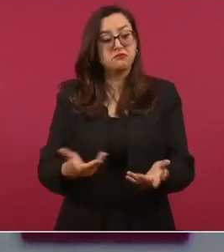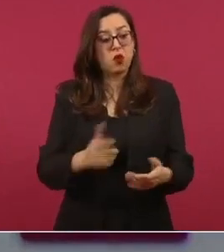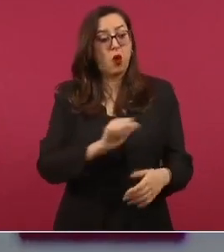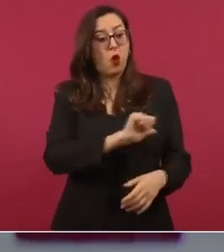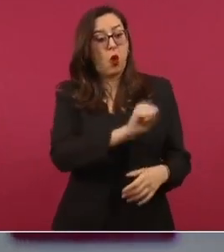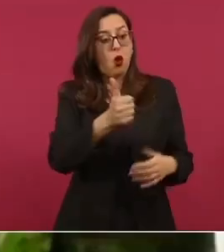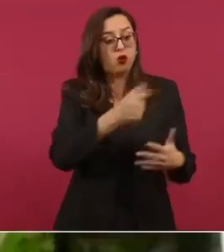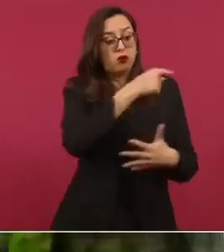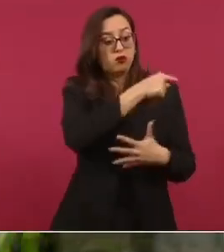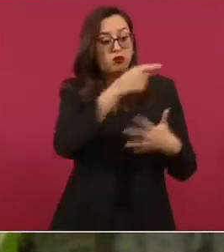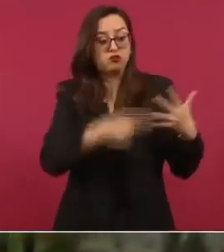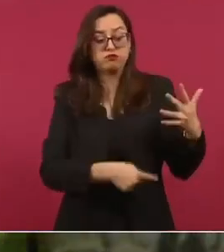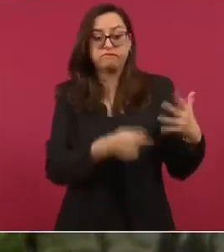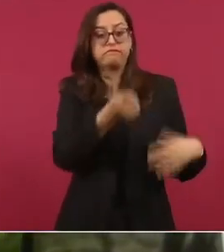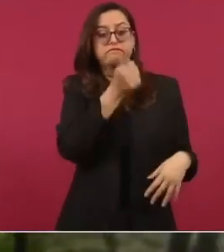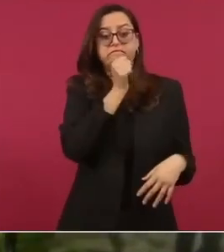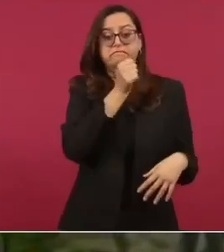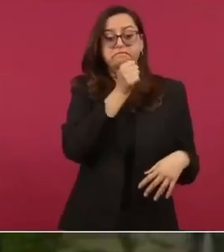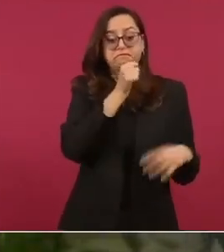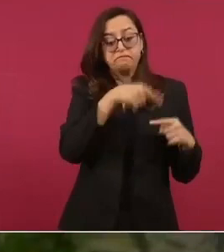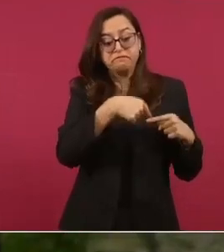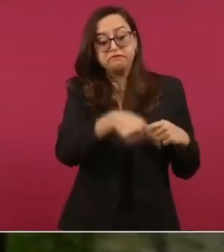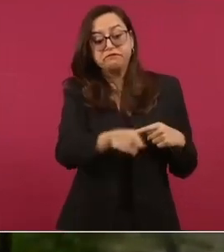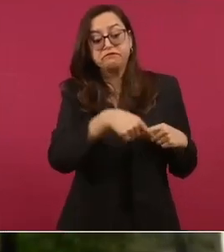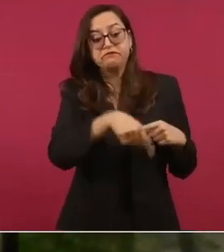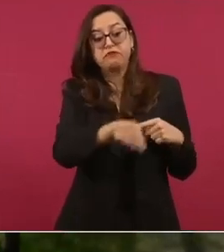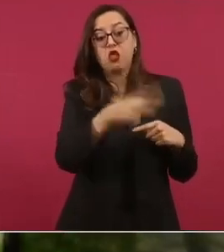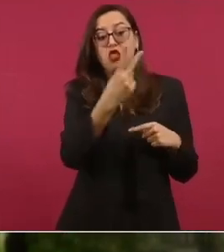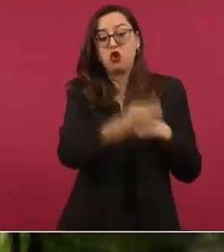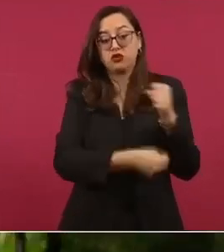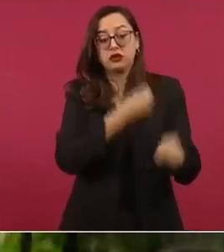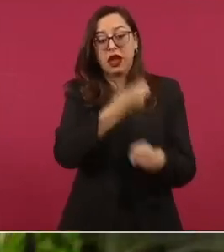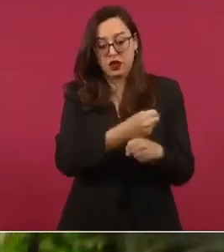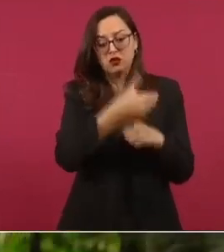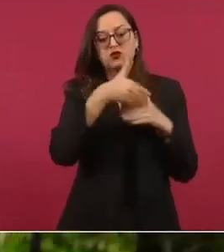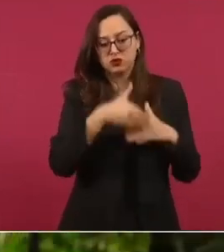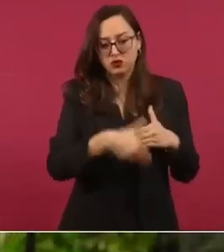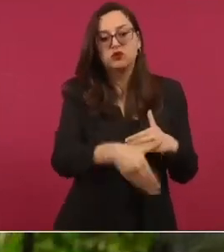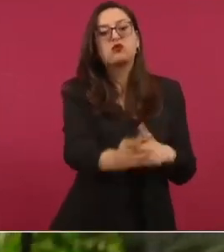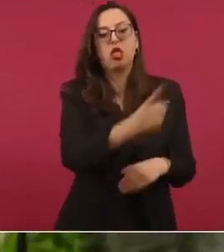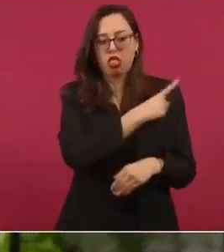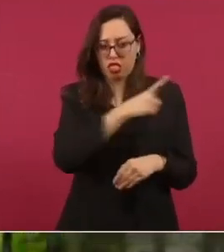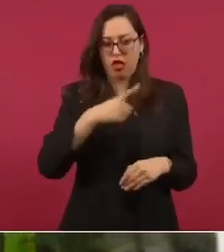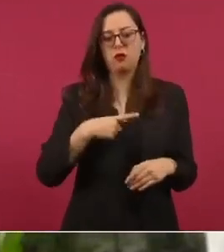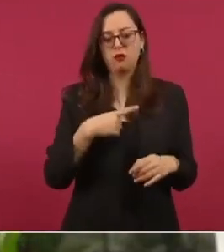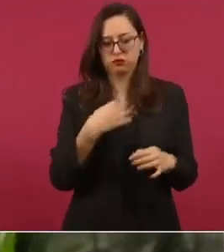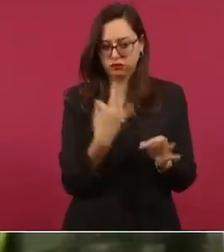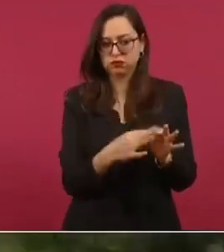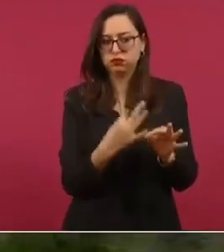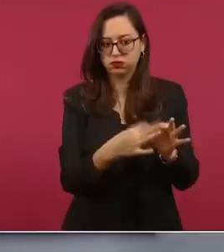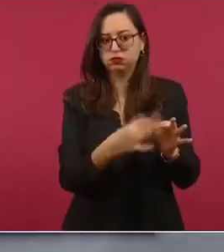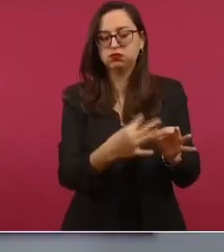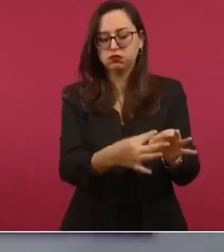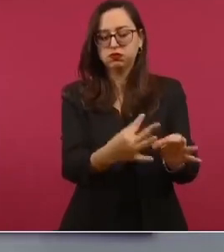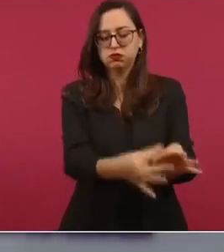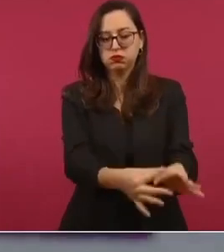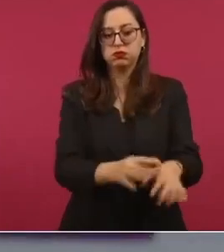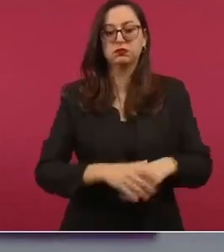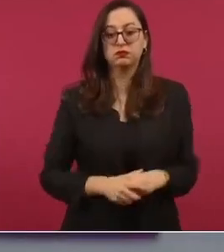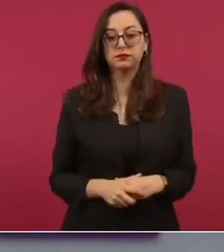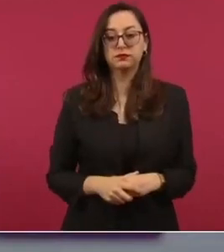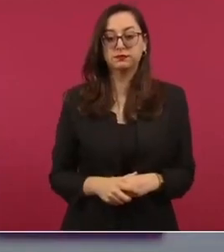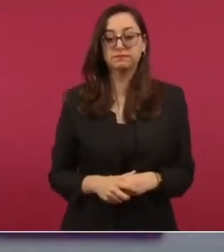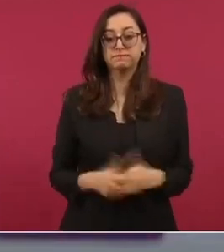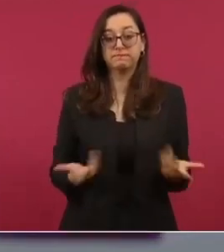encargo presidencial para sintetizar, aunque